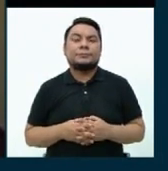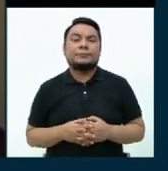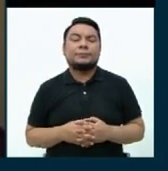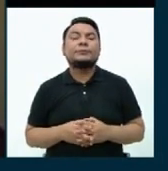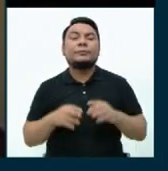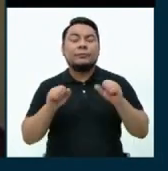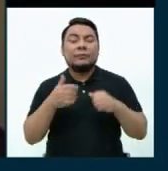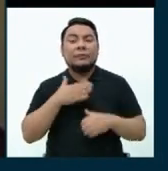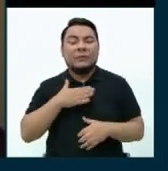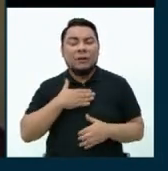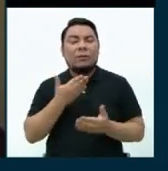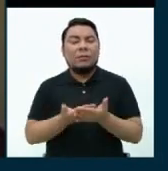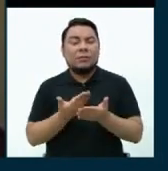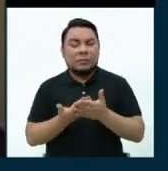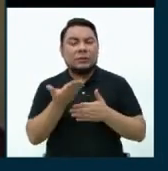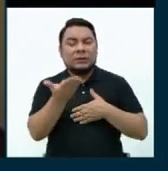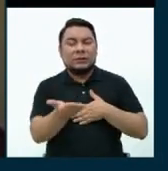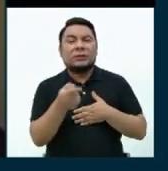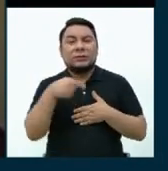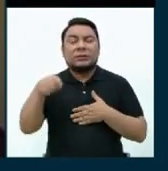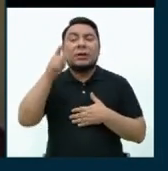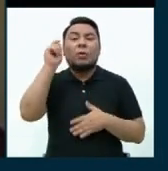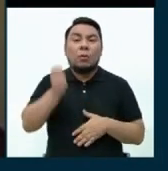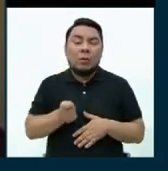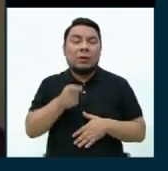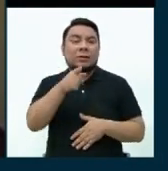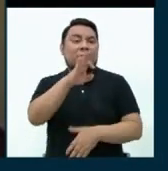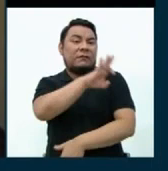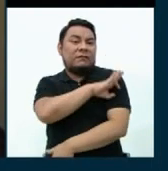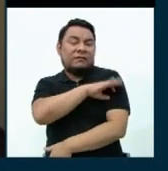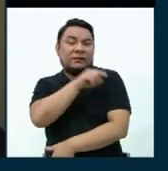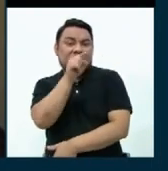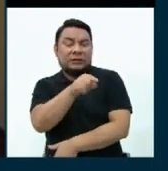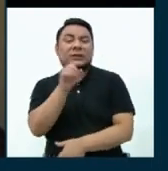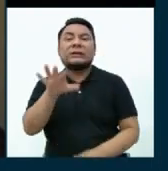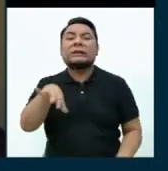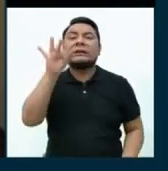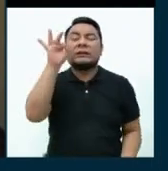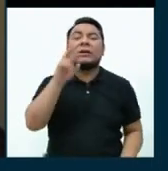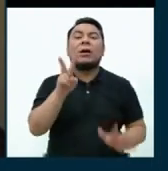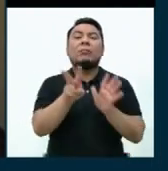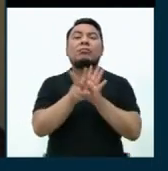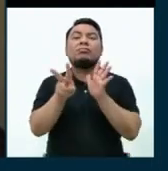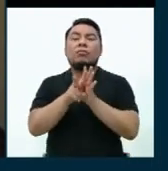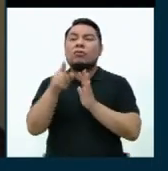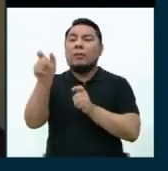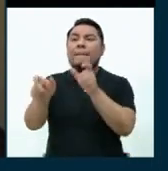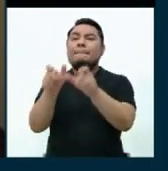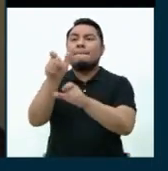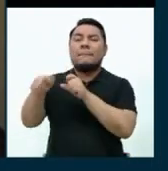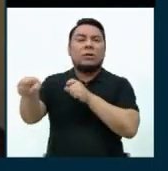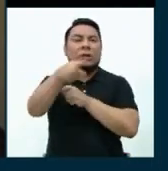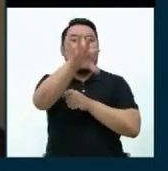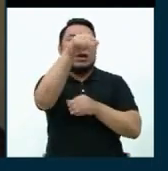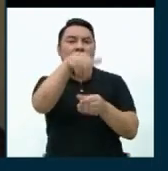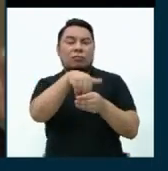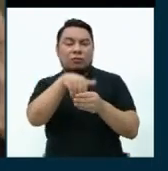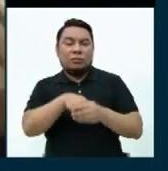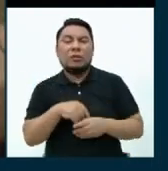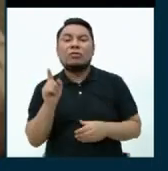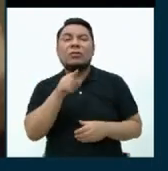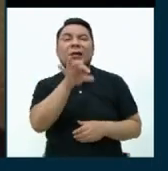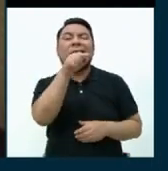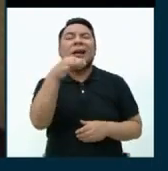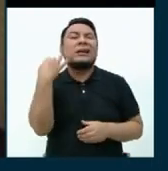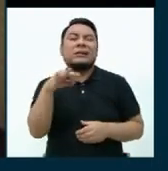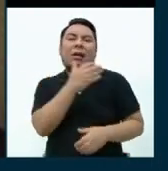Si nosotros proponemos que los jueces y los fiscales sean elegidos por voto popular, no que se elijan como